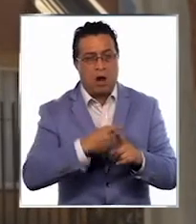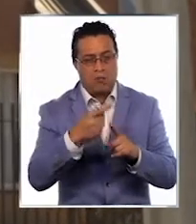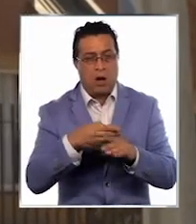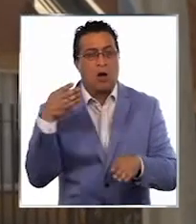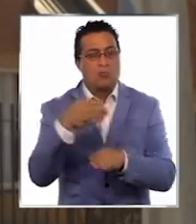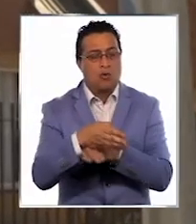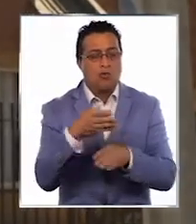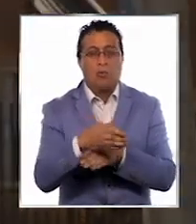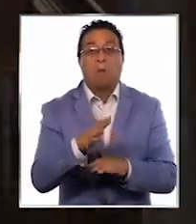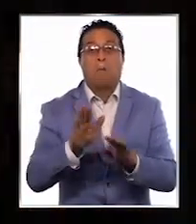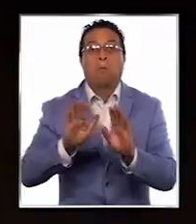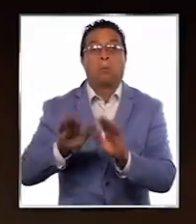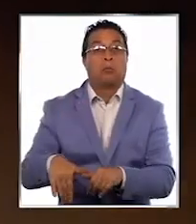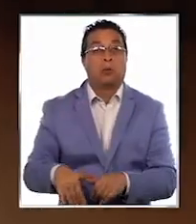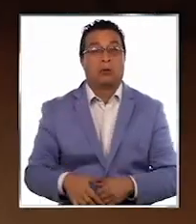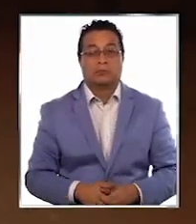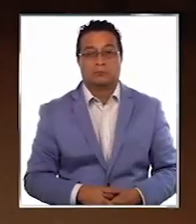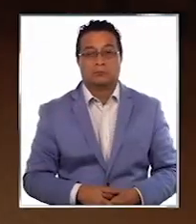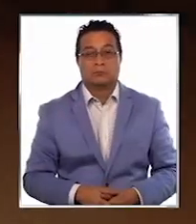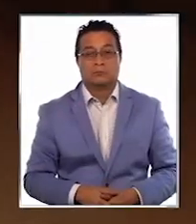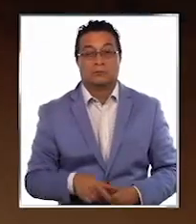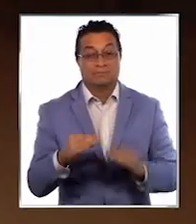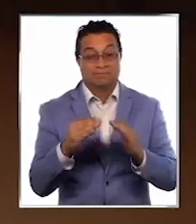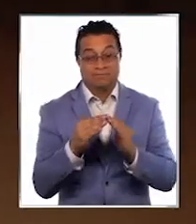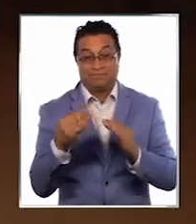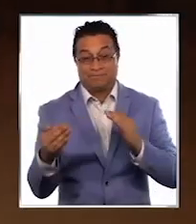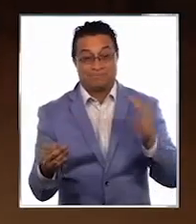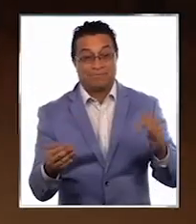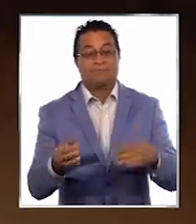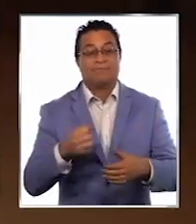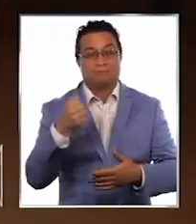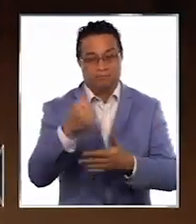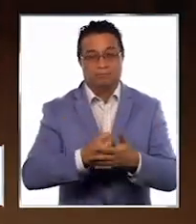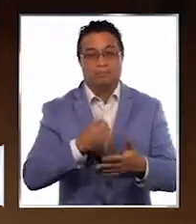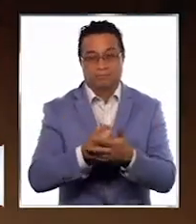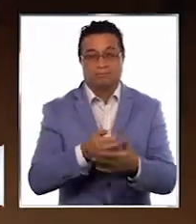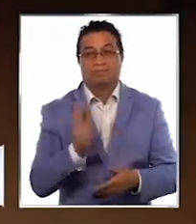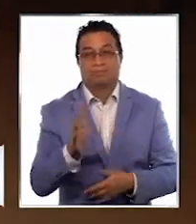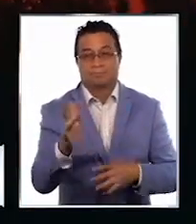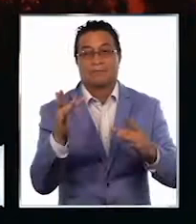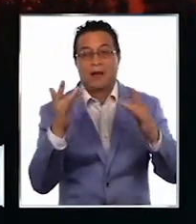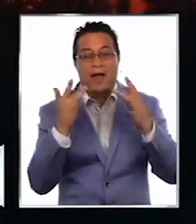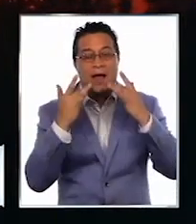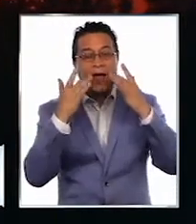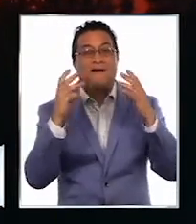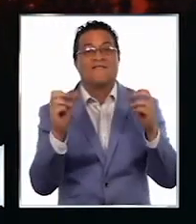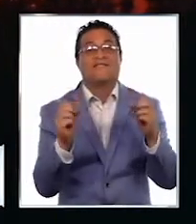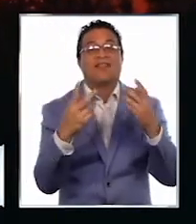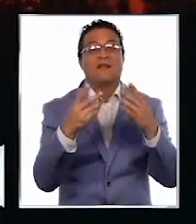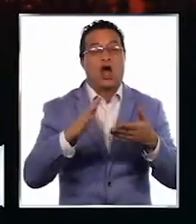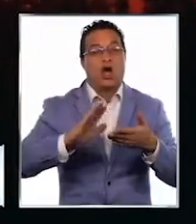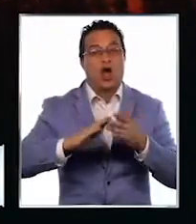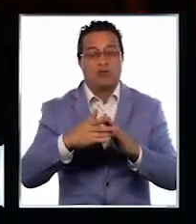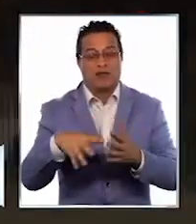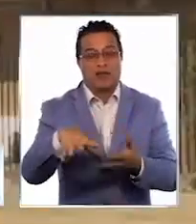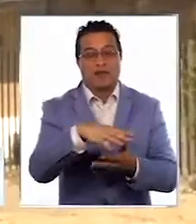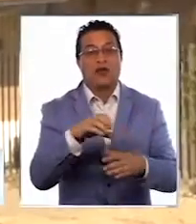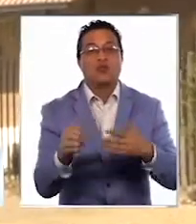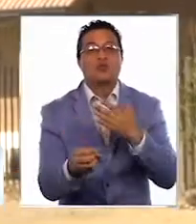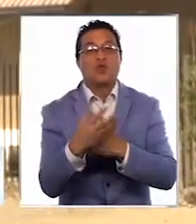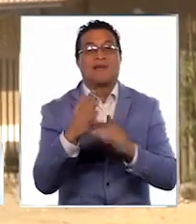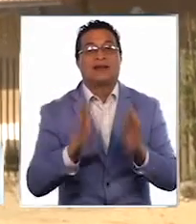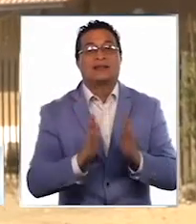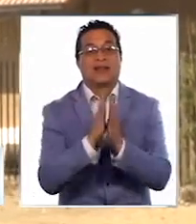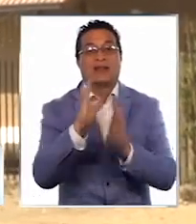Y eso no se cumplió. Estos vecinos siguen luchando por recuperar su alegría de vivir en comunidad en la nueva Santa